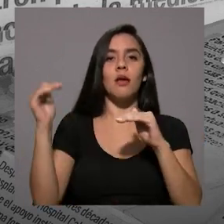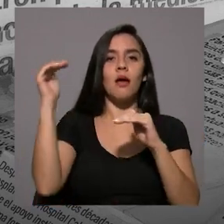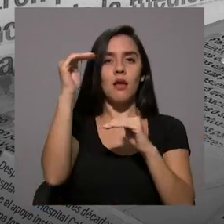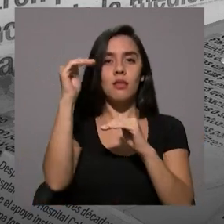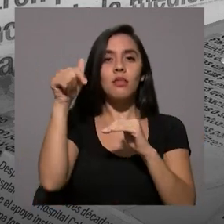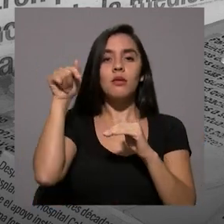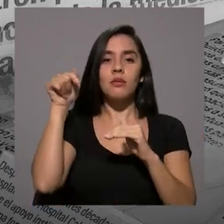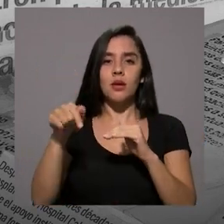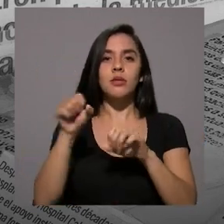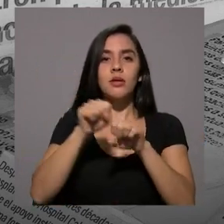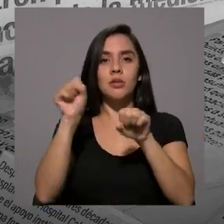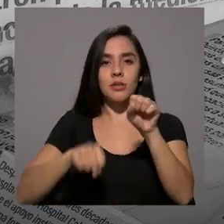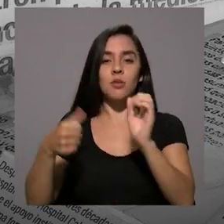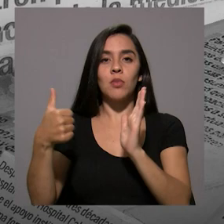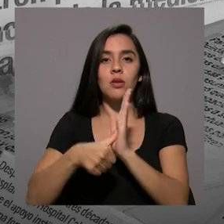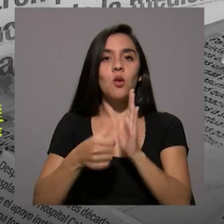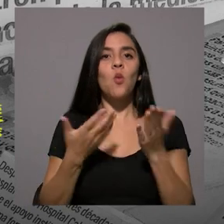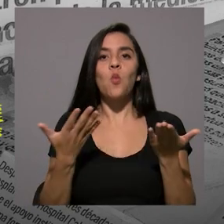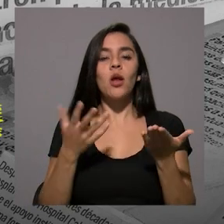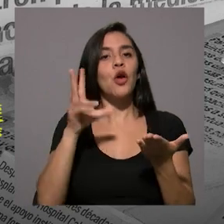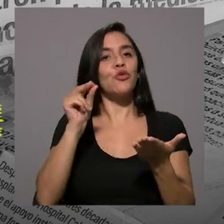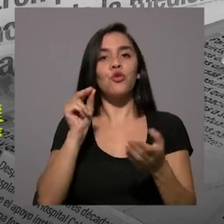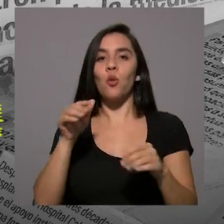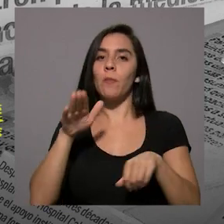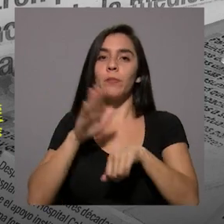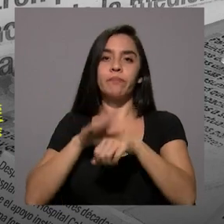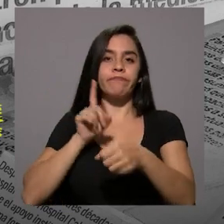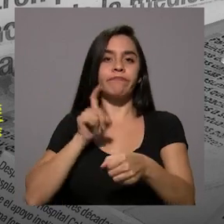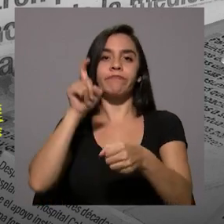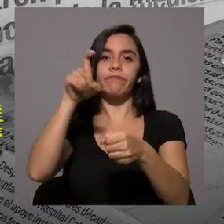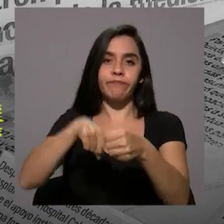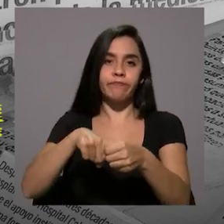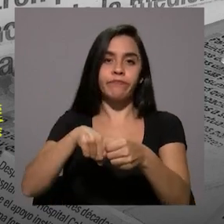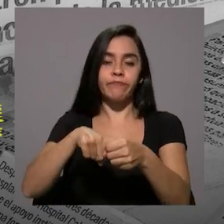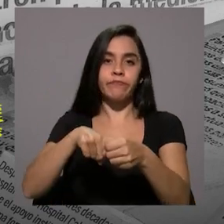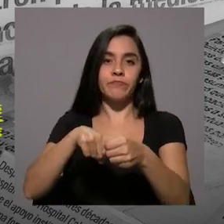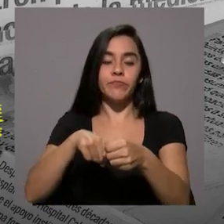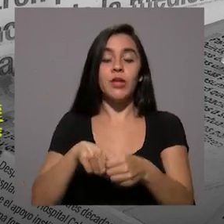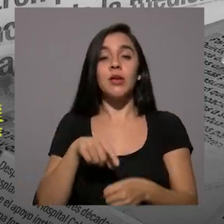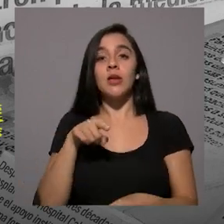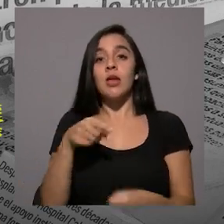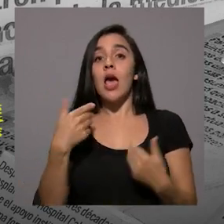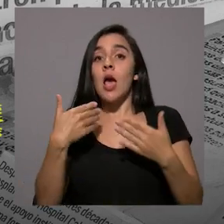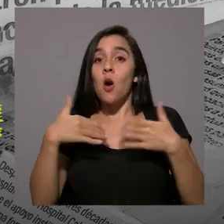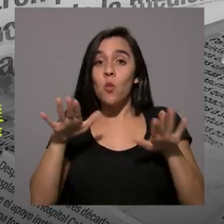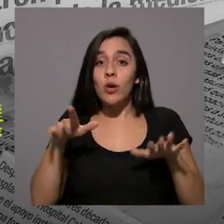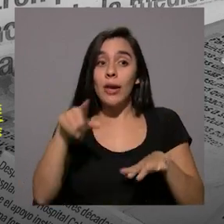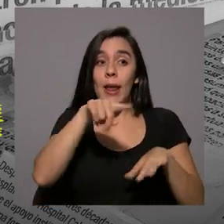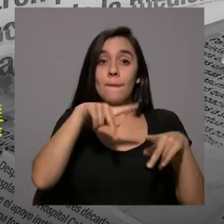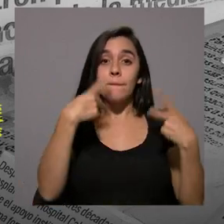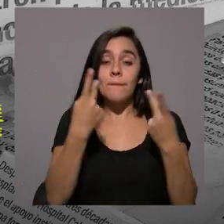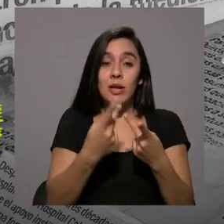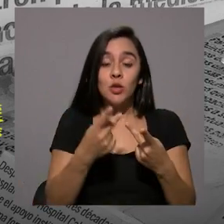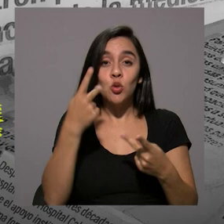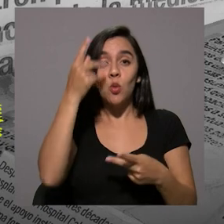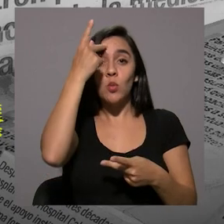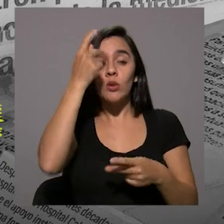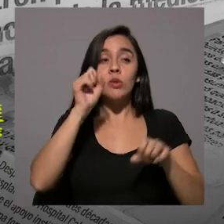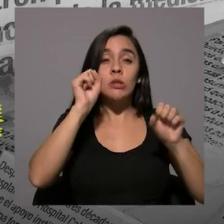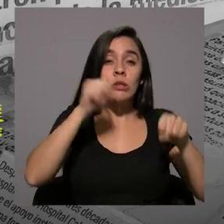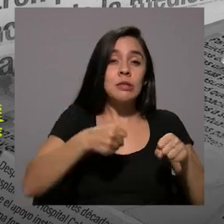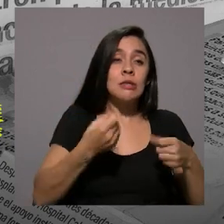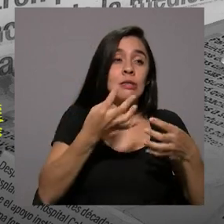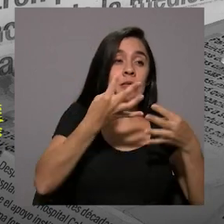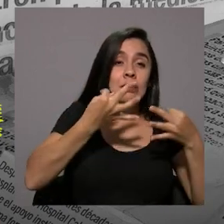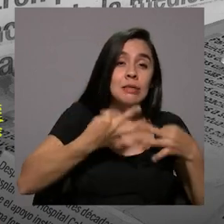nuestro sistema electoral, que es la no inscripción. Y en consecuencia, por más esfuerzos que se puedan hacer desde